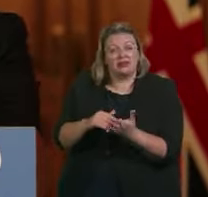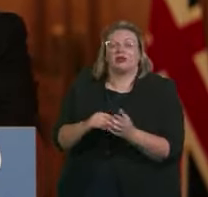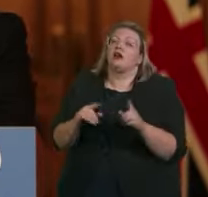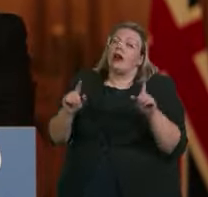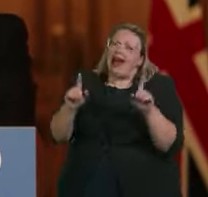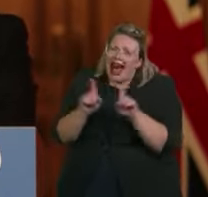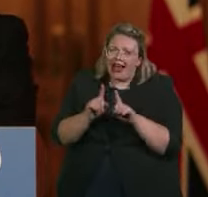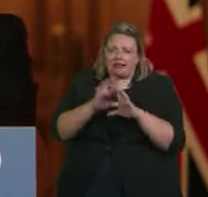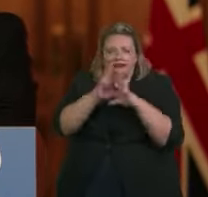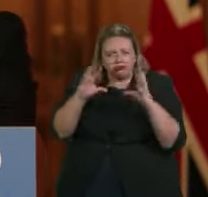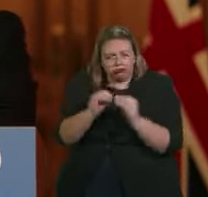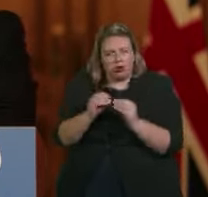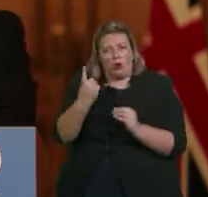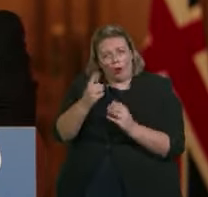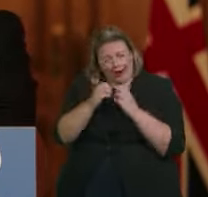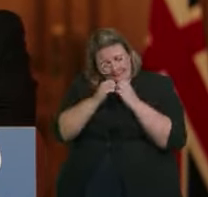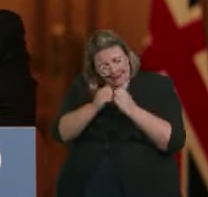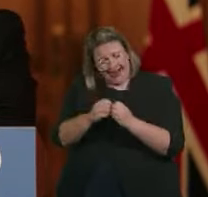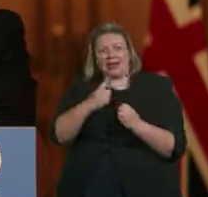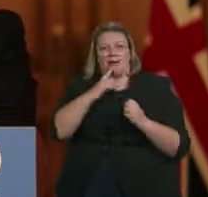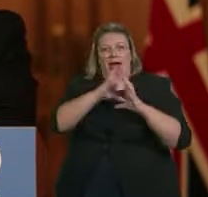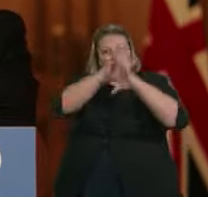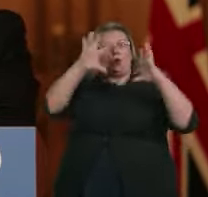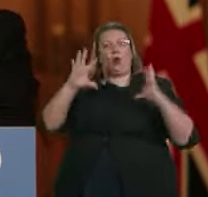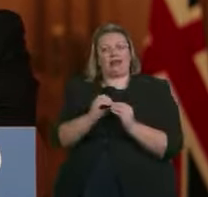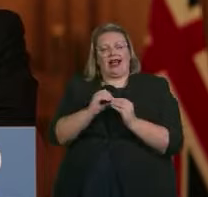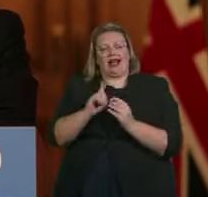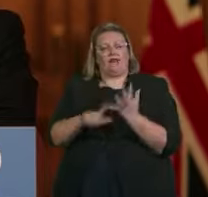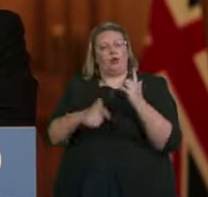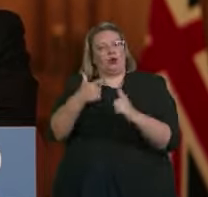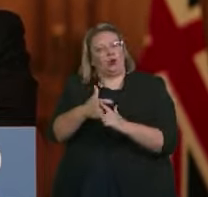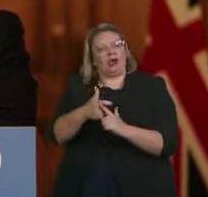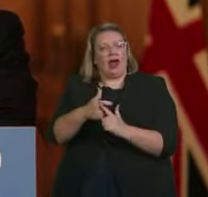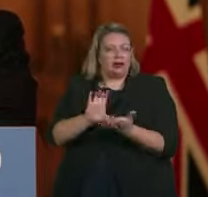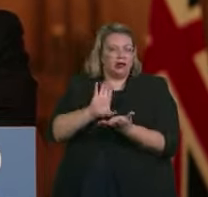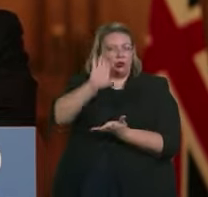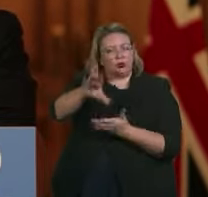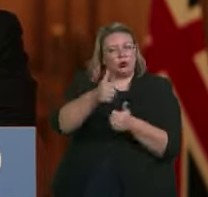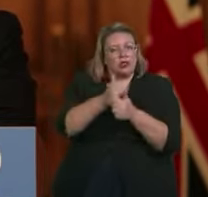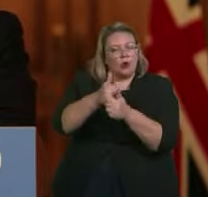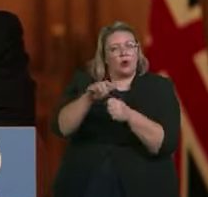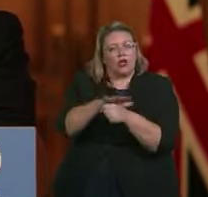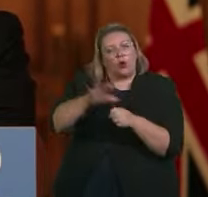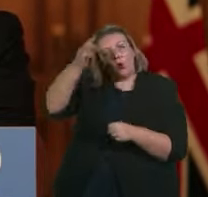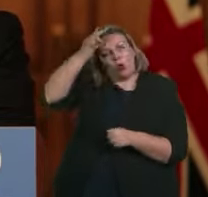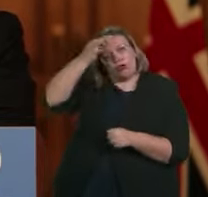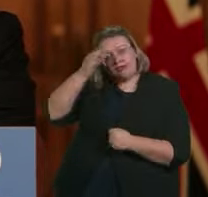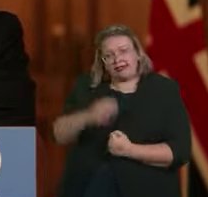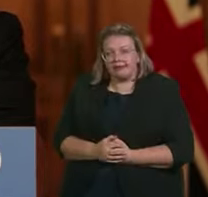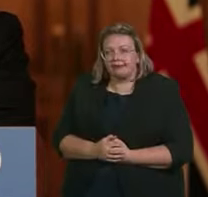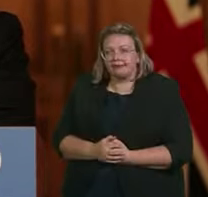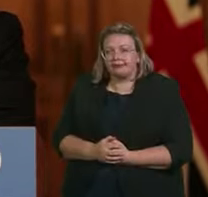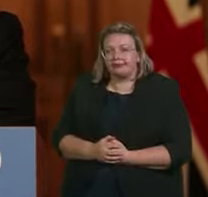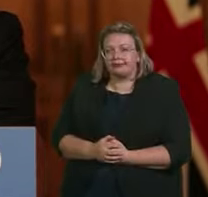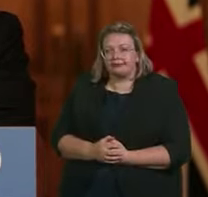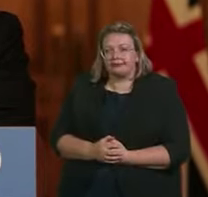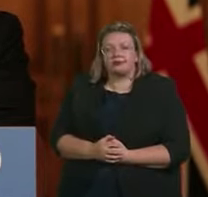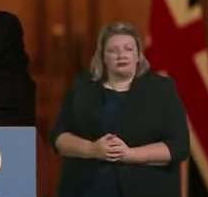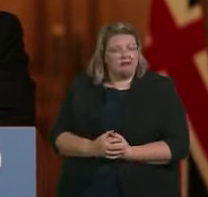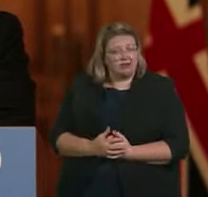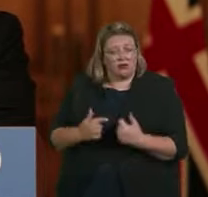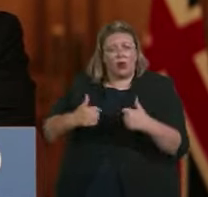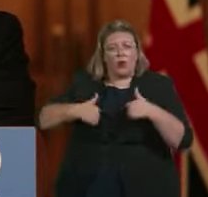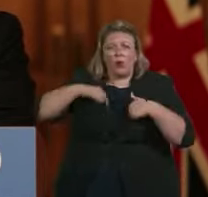esterlinas adicionales de financiación adicional que estamos proporcionando a todas las autoridades locales en todo el país. Trabajaremos con las